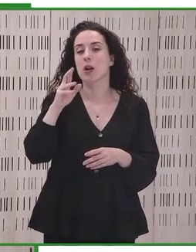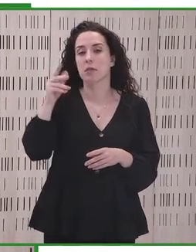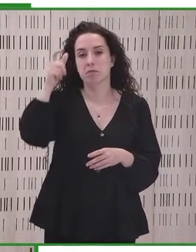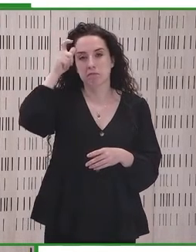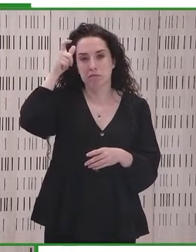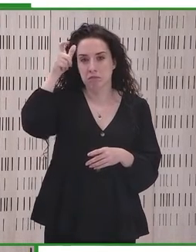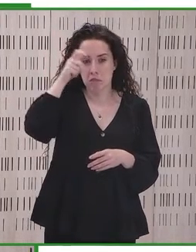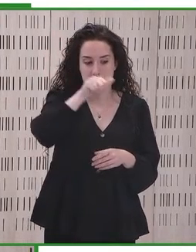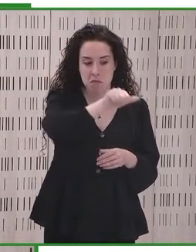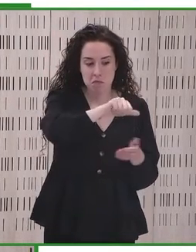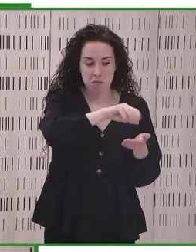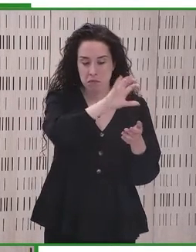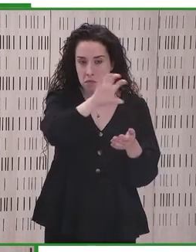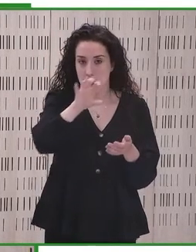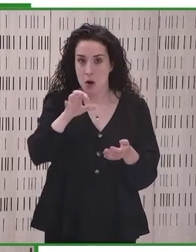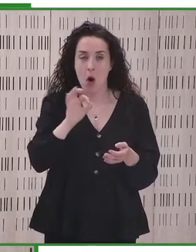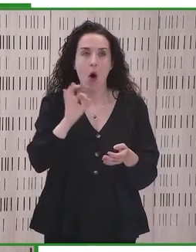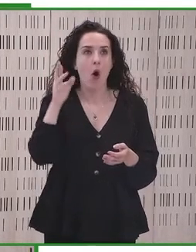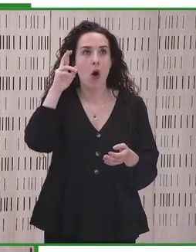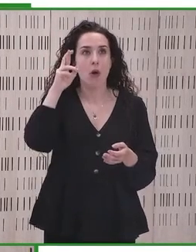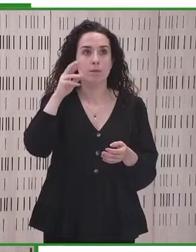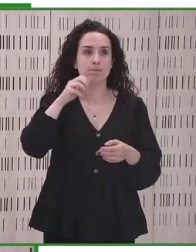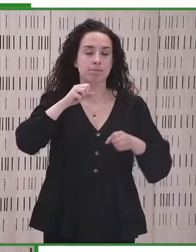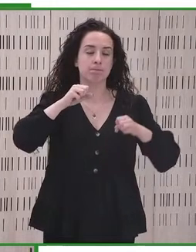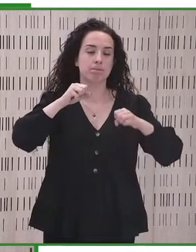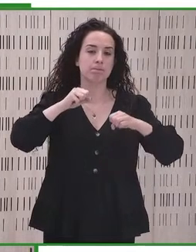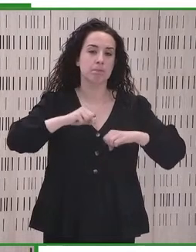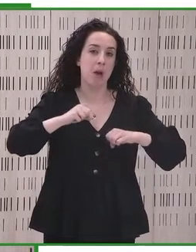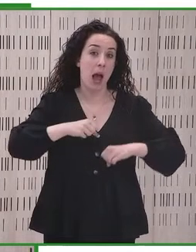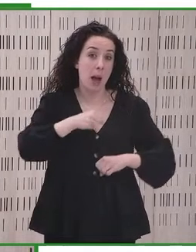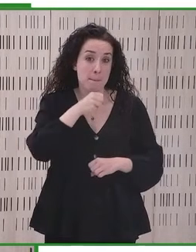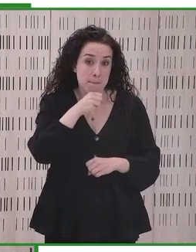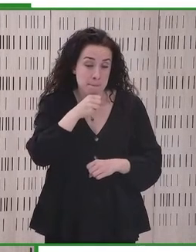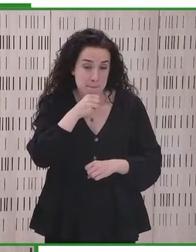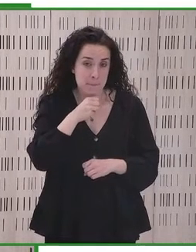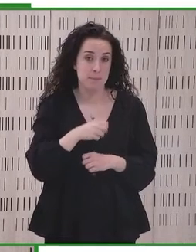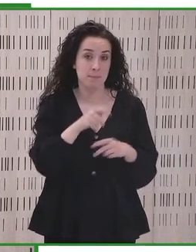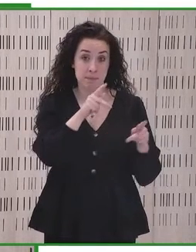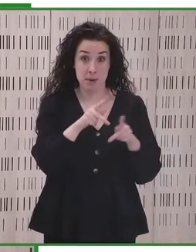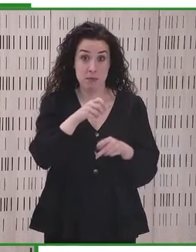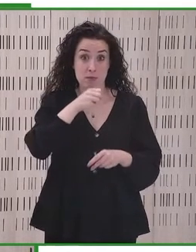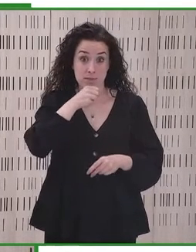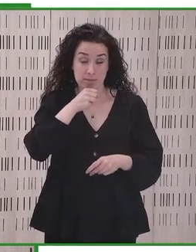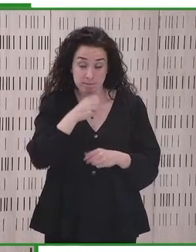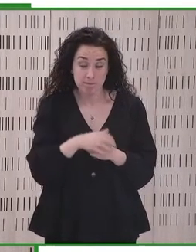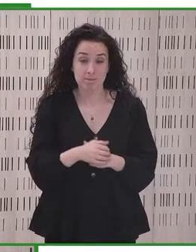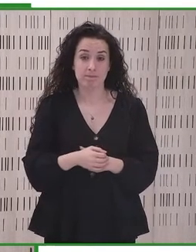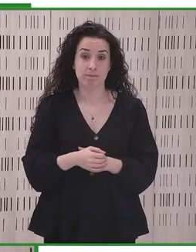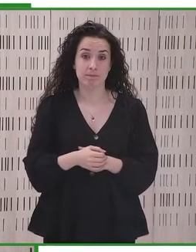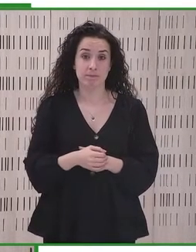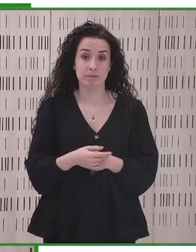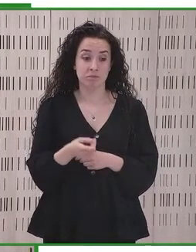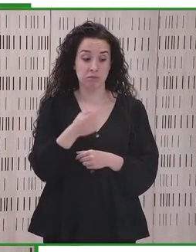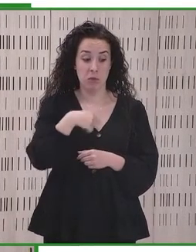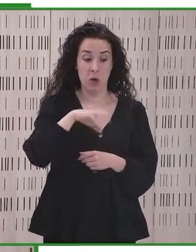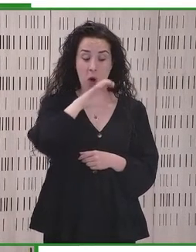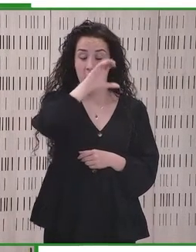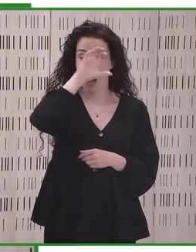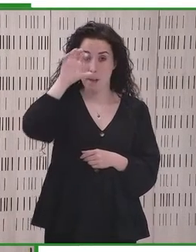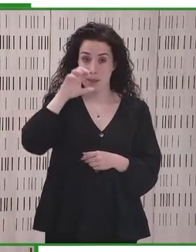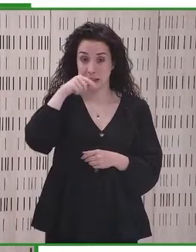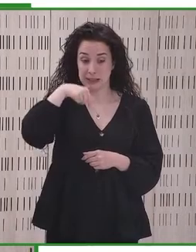pensando particularmente en personas mayores. Piensen ustedes que, por ejemplo, en nuestro país